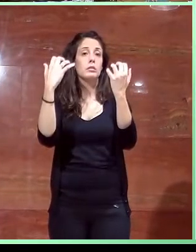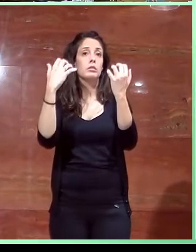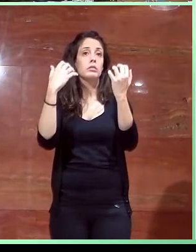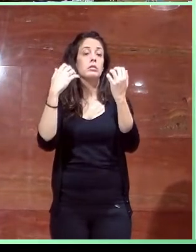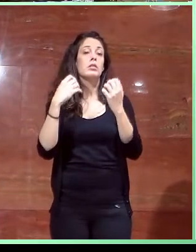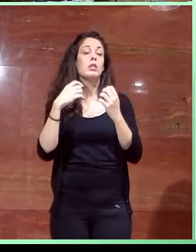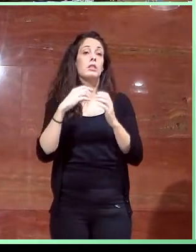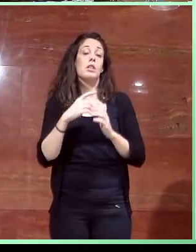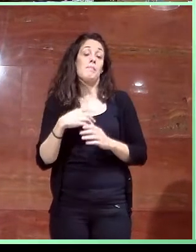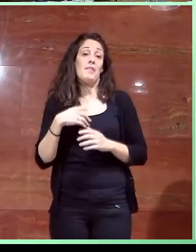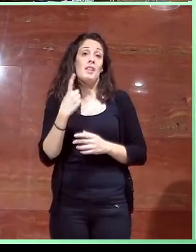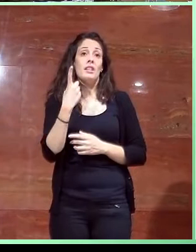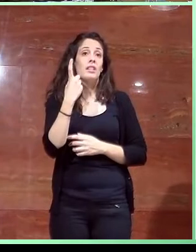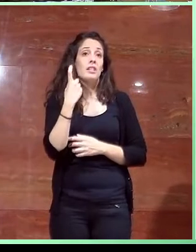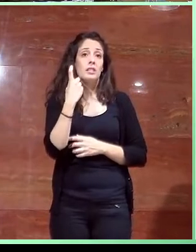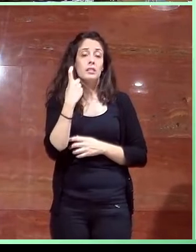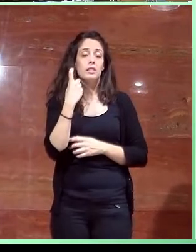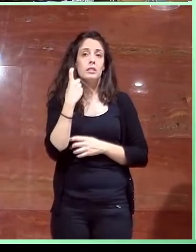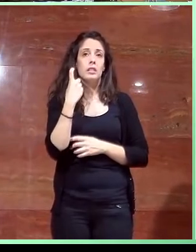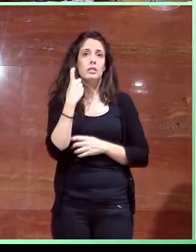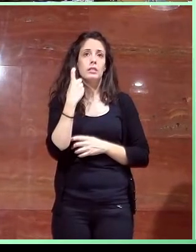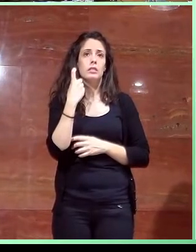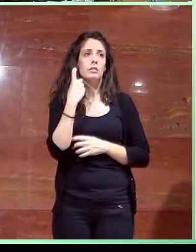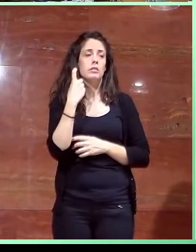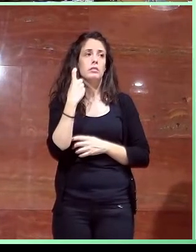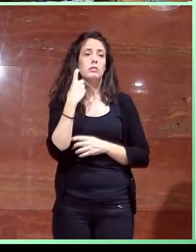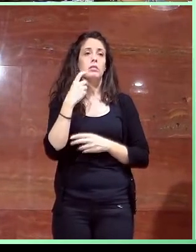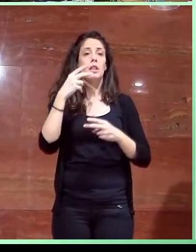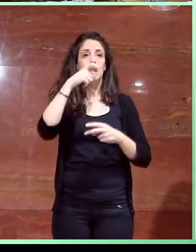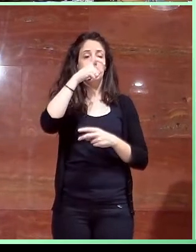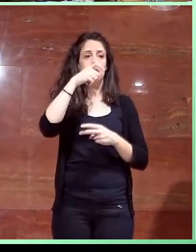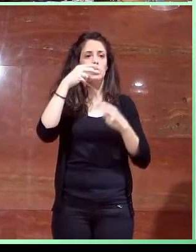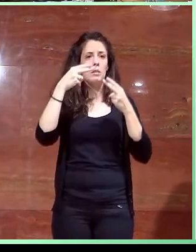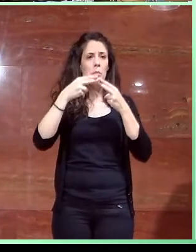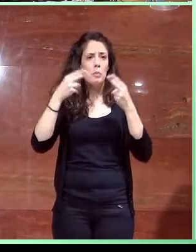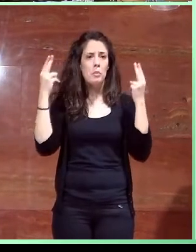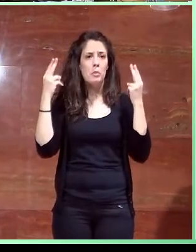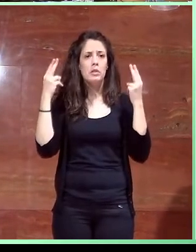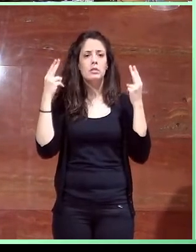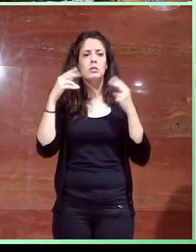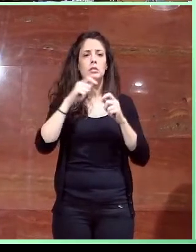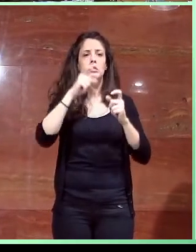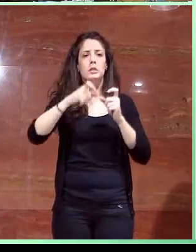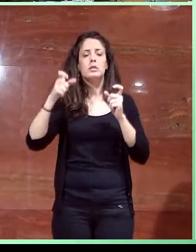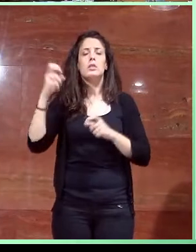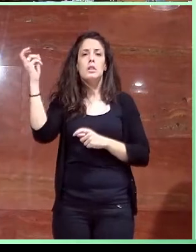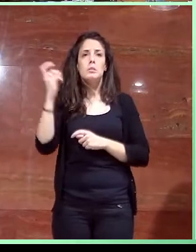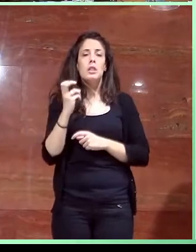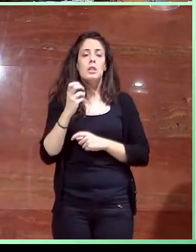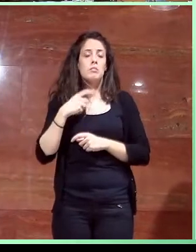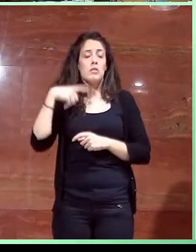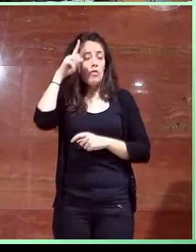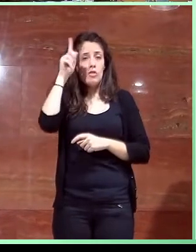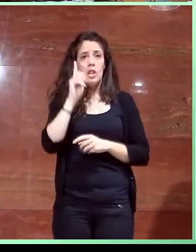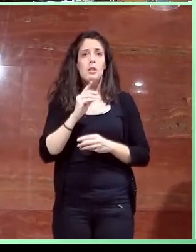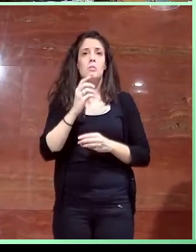al final tenemos unas necesidades de que la gente que venga del público exterior y que no sabemos qué necesidades